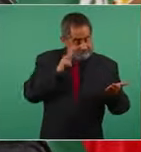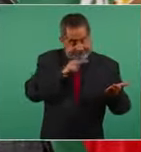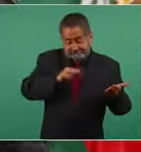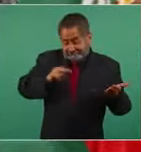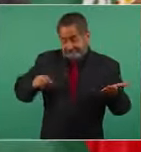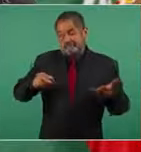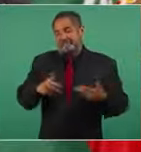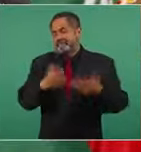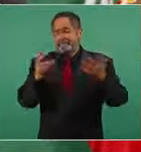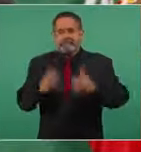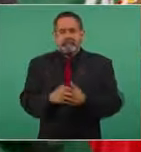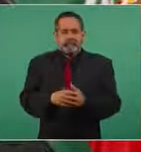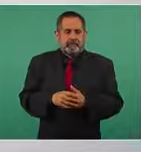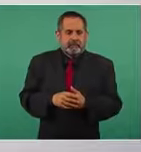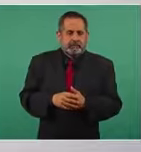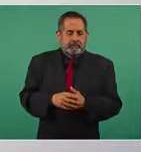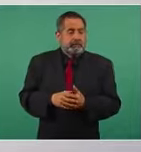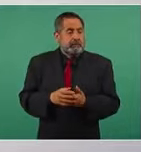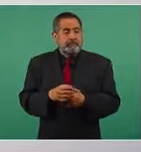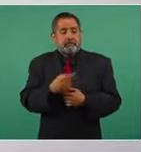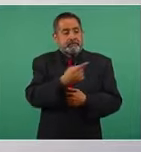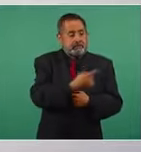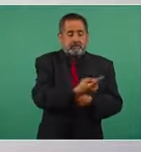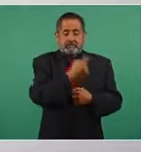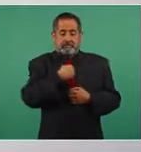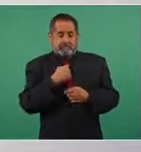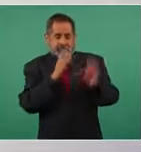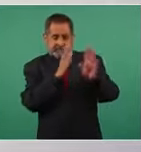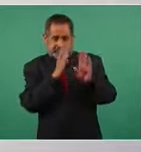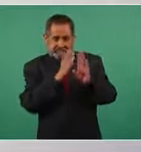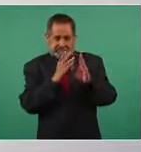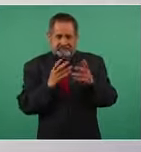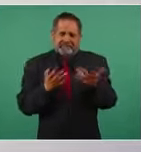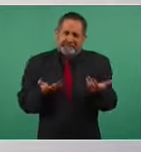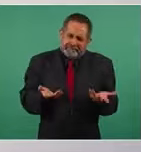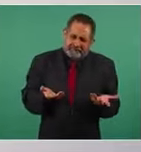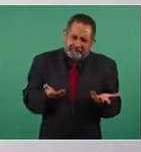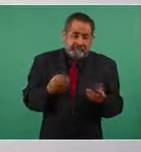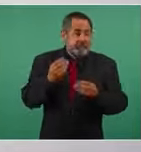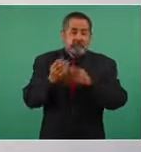pero si nosotros padecimos eso durante años